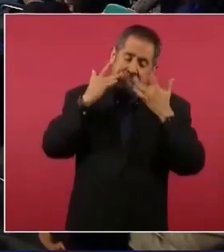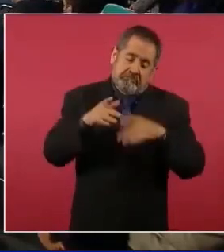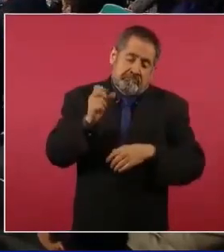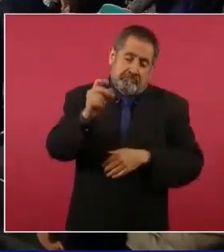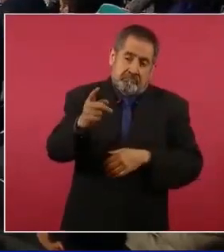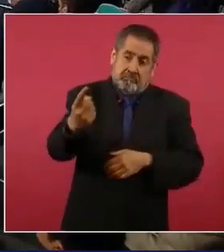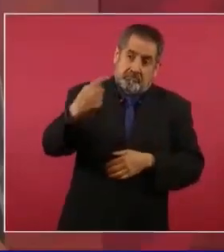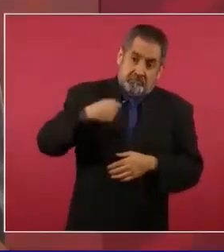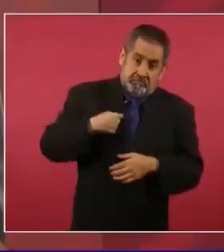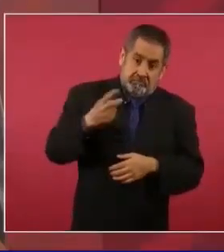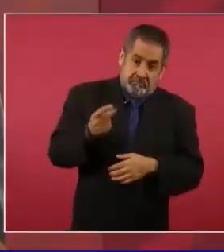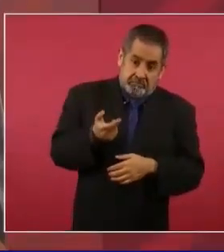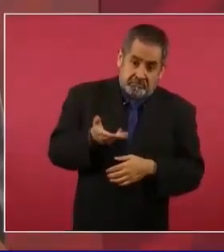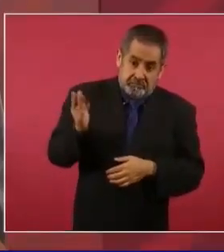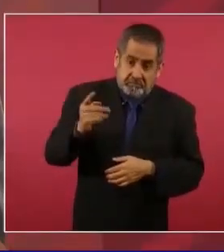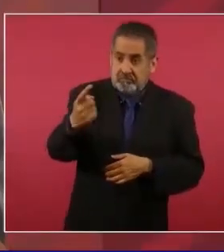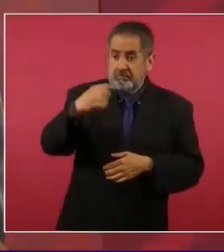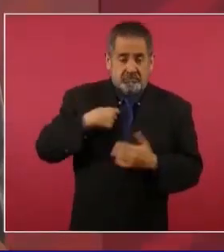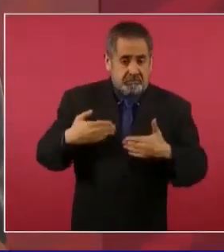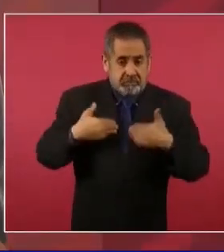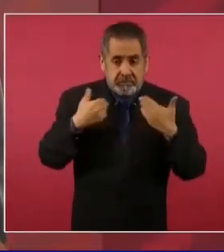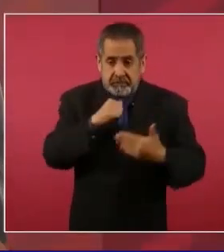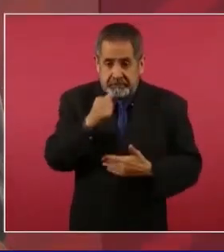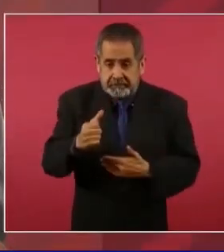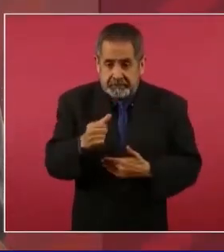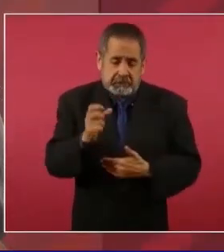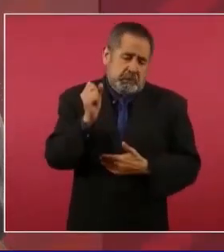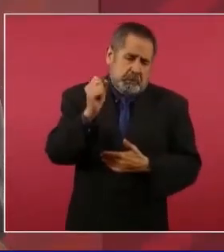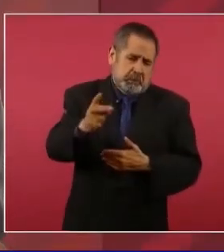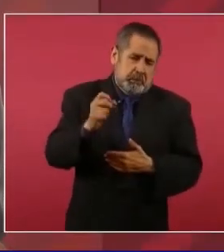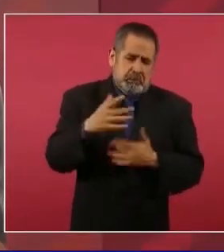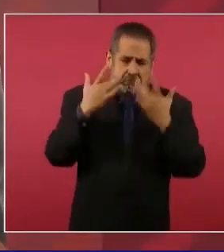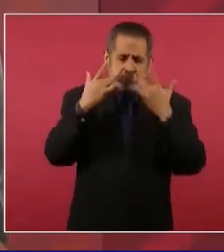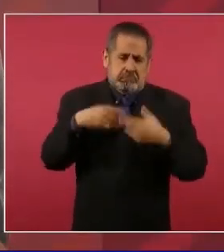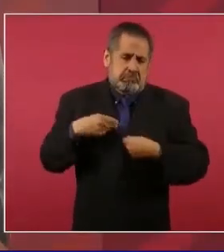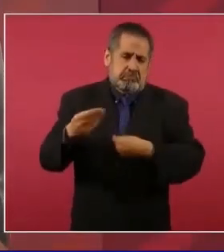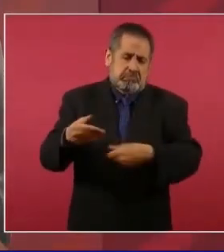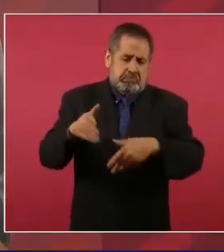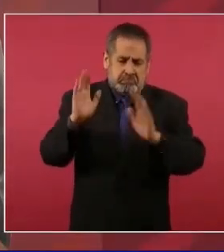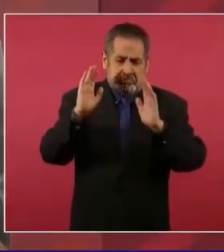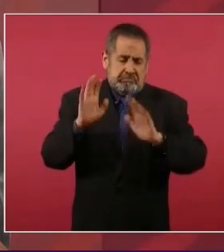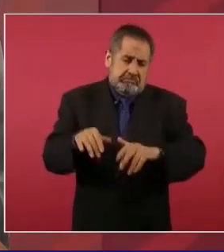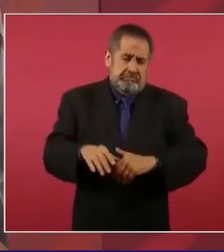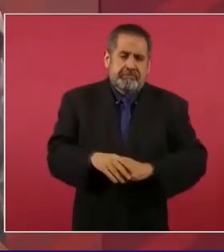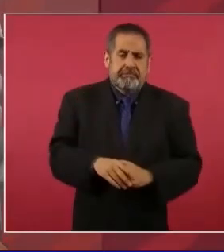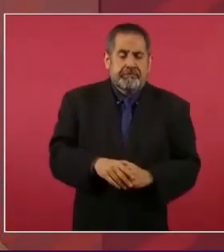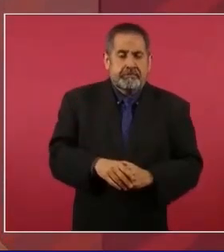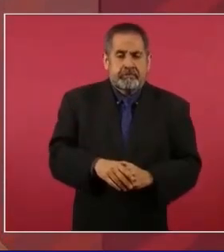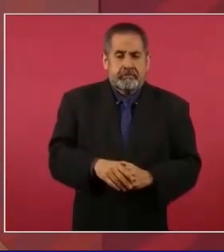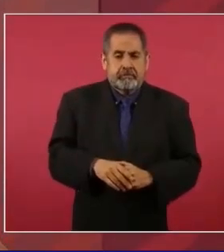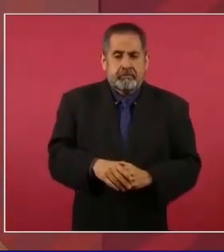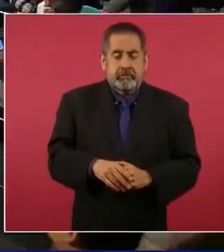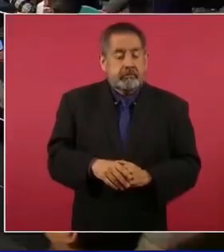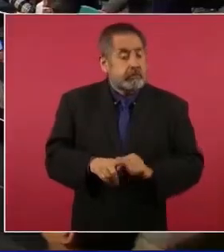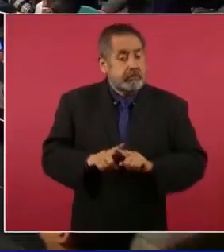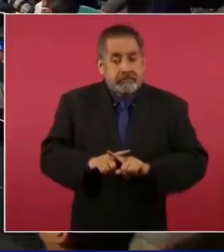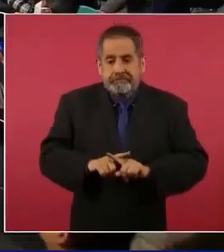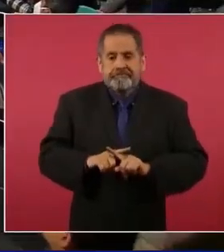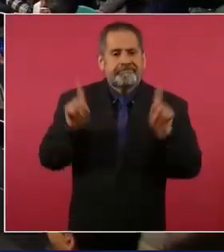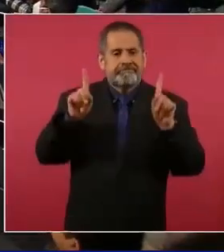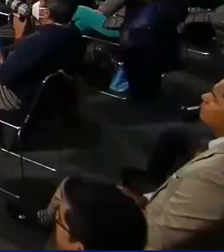si usted desconfía de mí, ahí nos vemos. Muy contrario a eso,